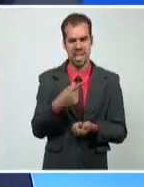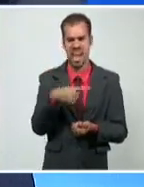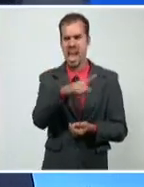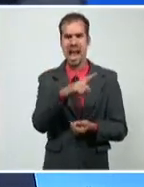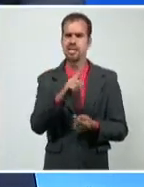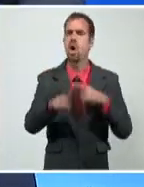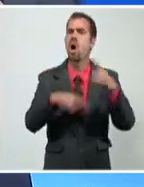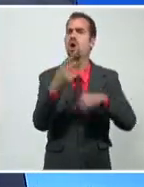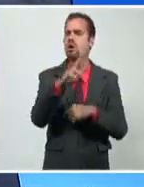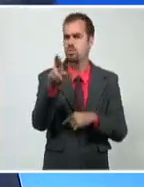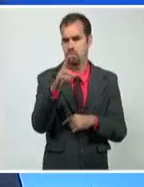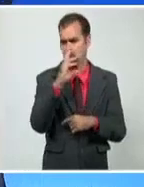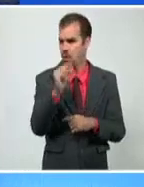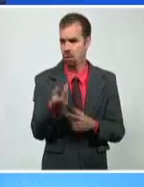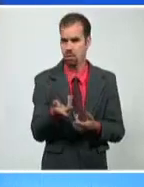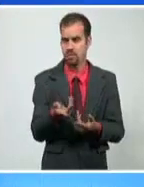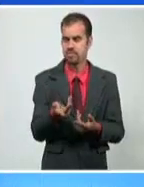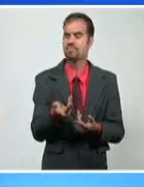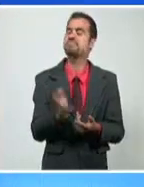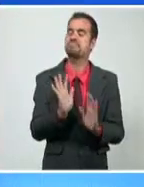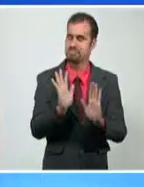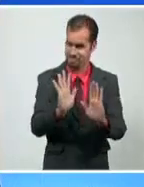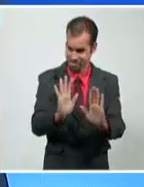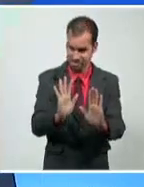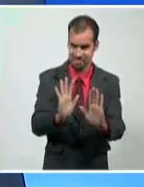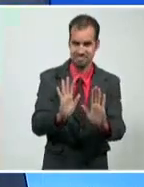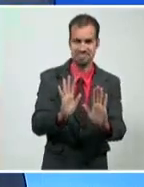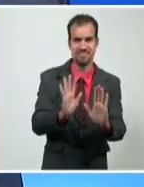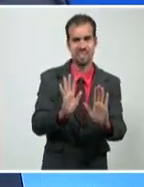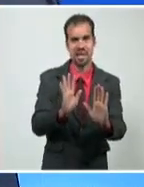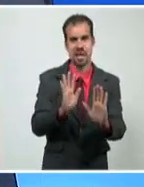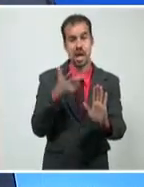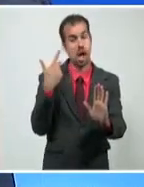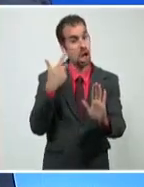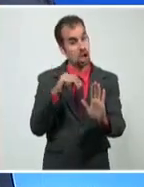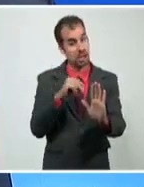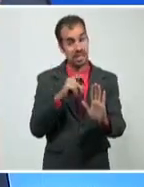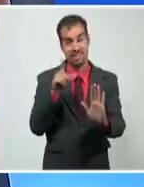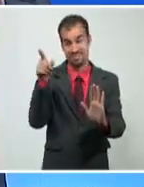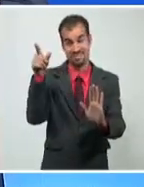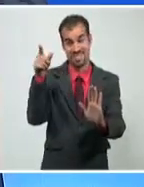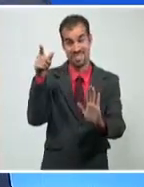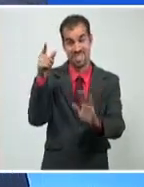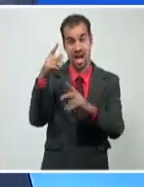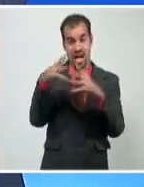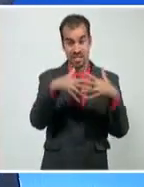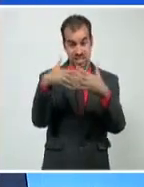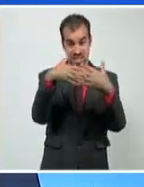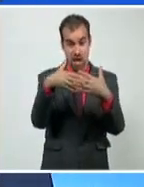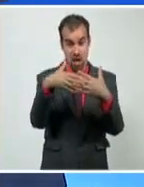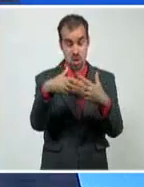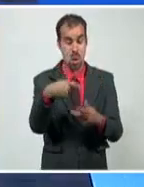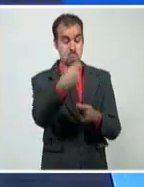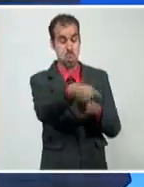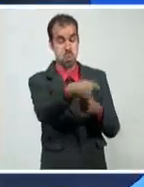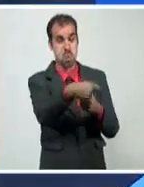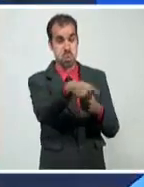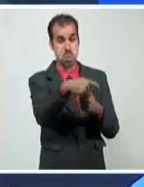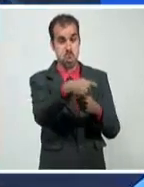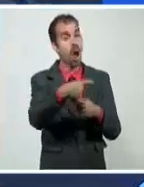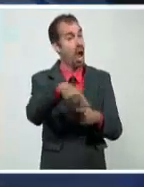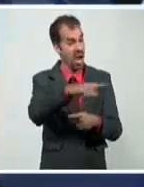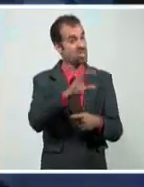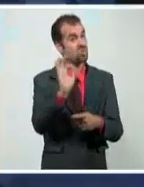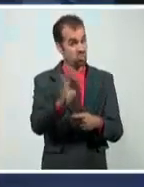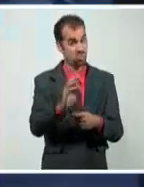mercenario. Bueno, hasta ahí. No sé si recibir dinero de la Fundación Nacional Cubanoamericana, eso sí sea mercenario.